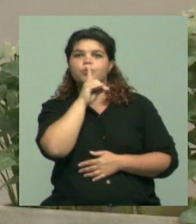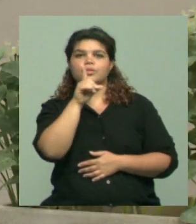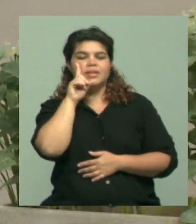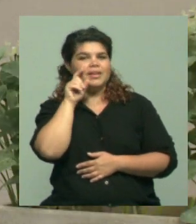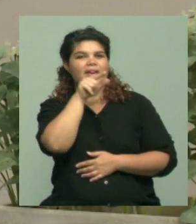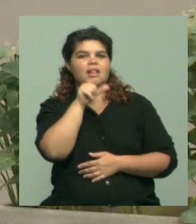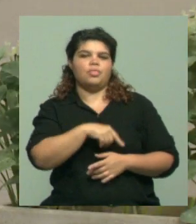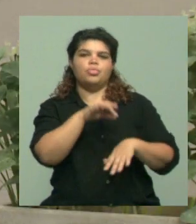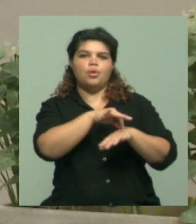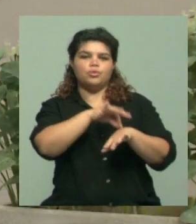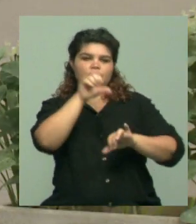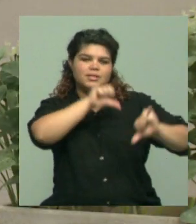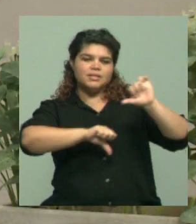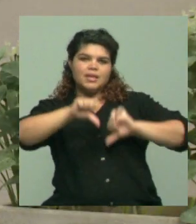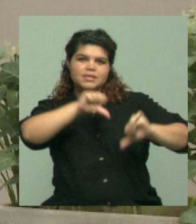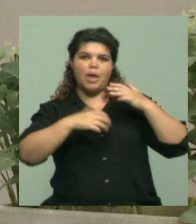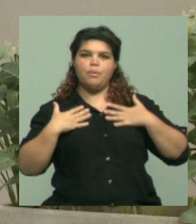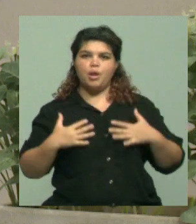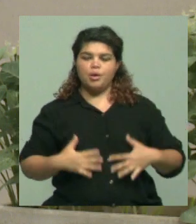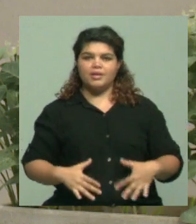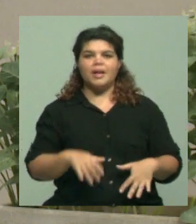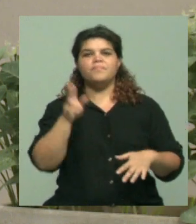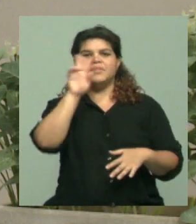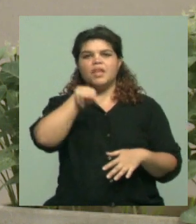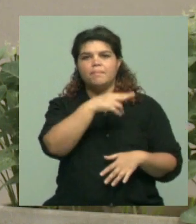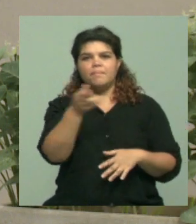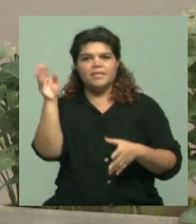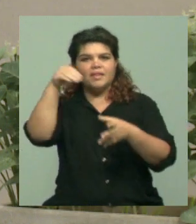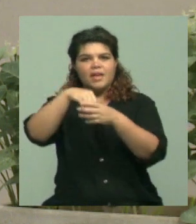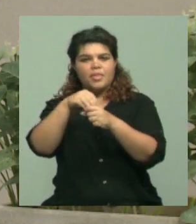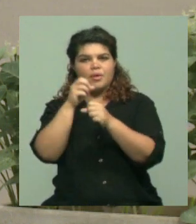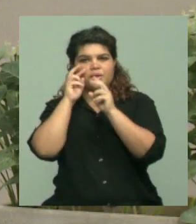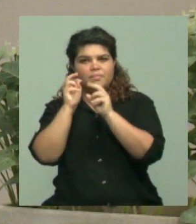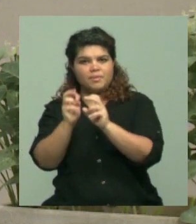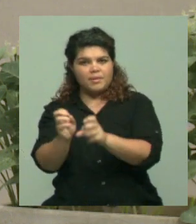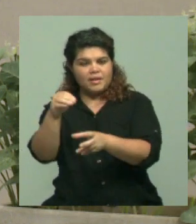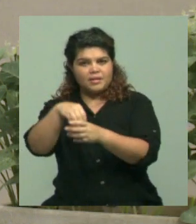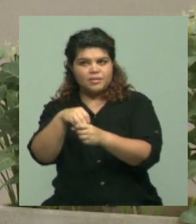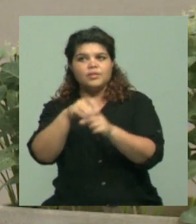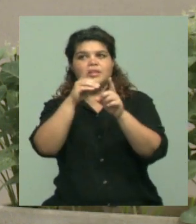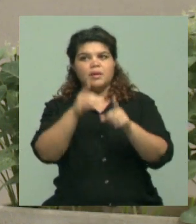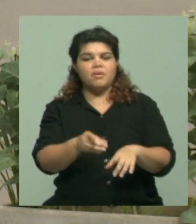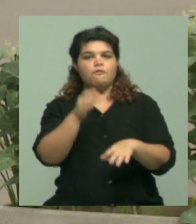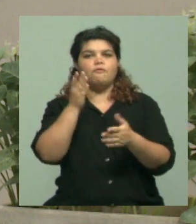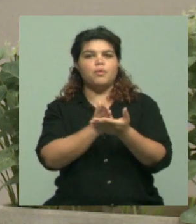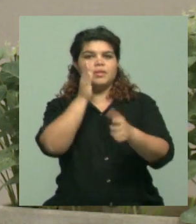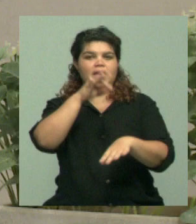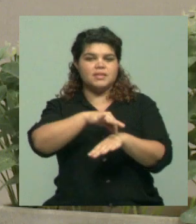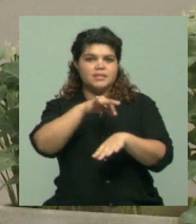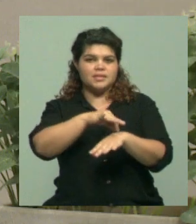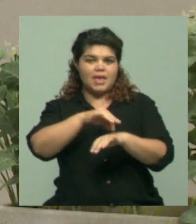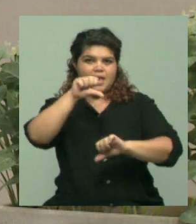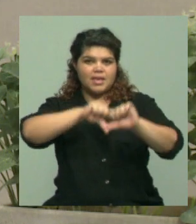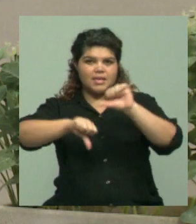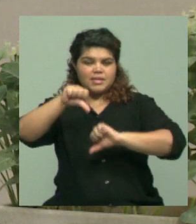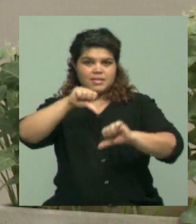Biológicas, es investigador del CONICET y también, por supuesto, trabaja, docente de la Universidad Nacional de Cuyo, de la Facultad de Ciencias Médicas. Vamos a hablar de este